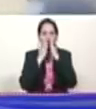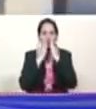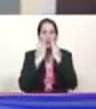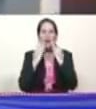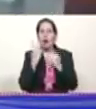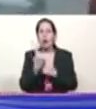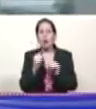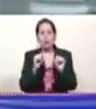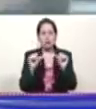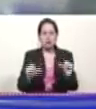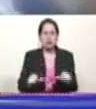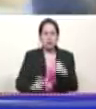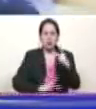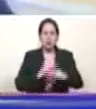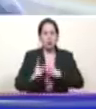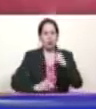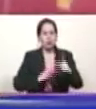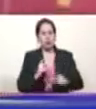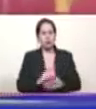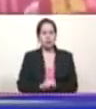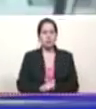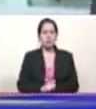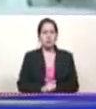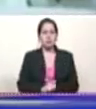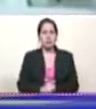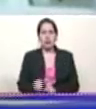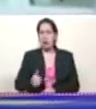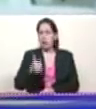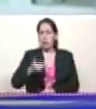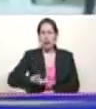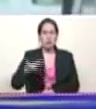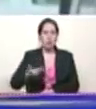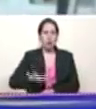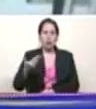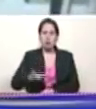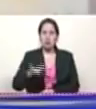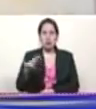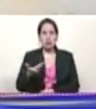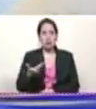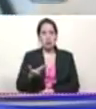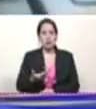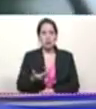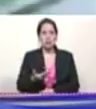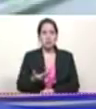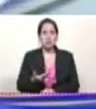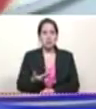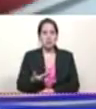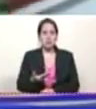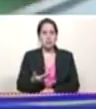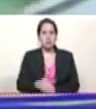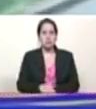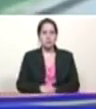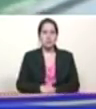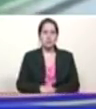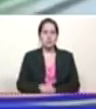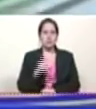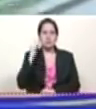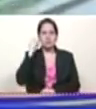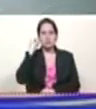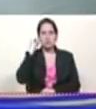sistemas de producción de cereales más importantes del mundo. Aquí estamos llegando a este seco hermoso del